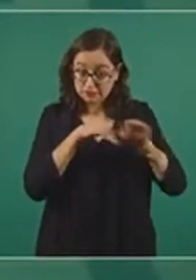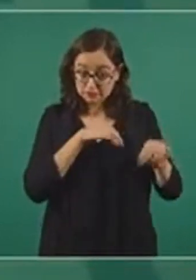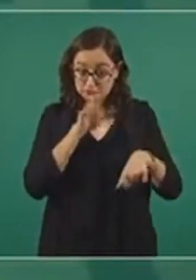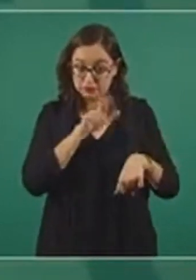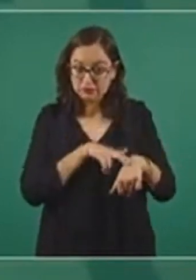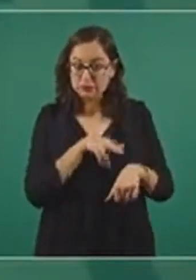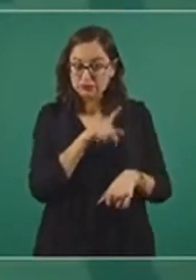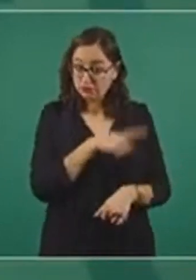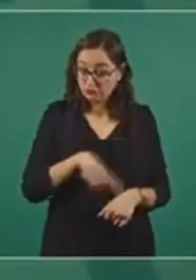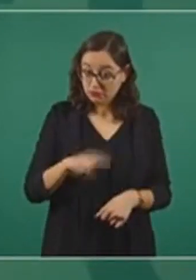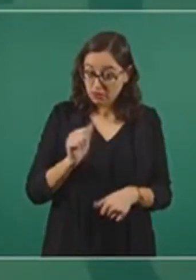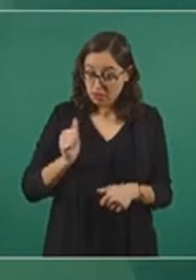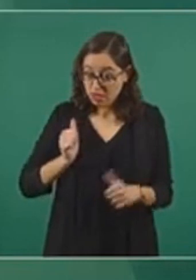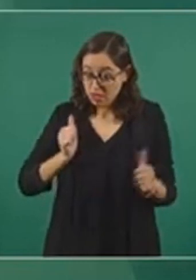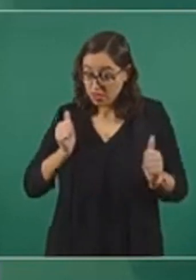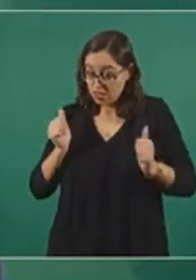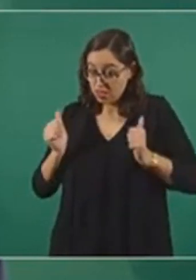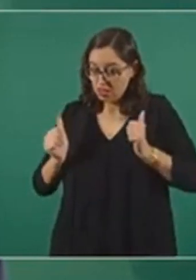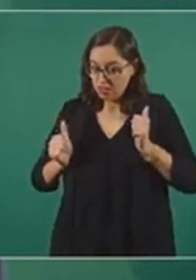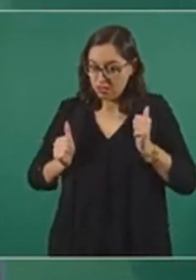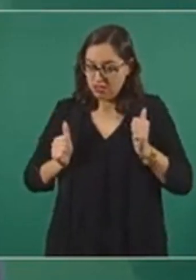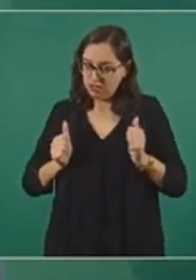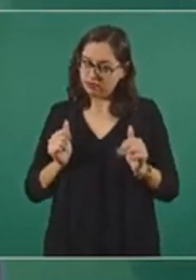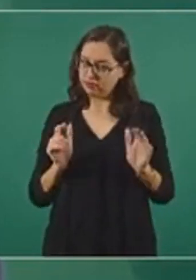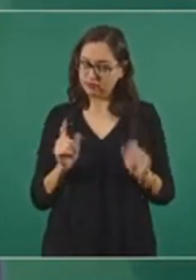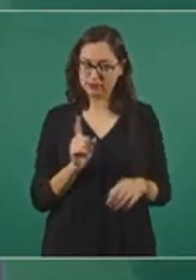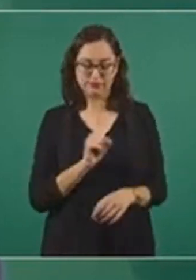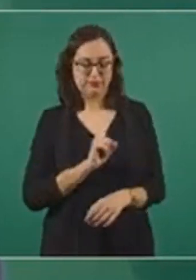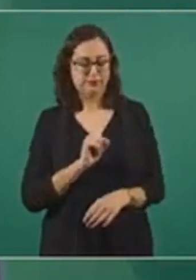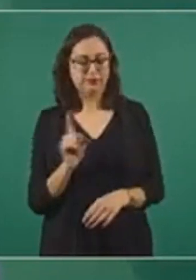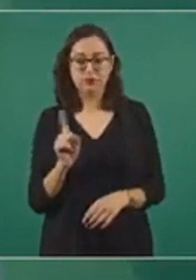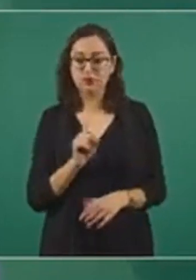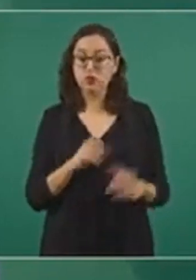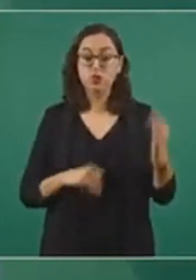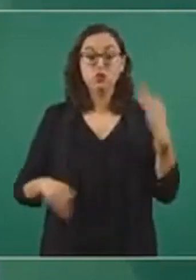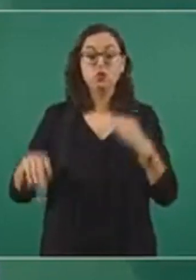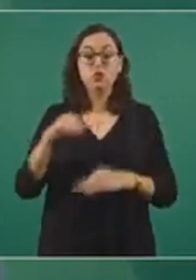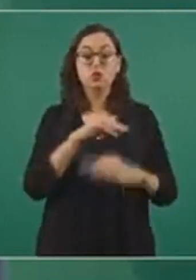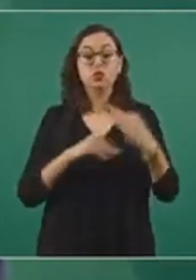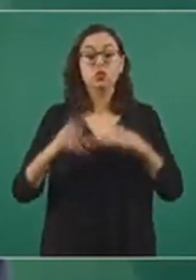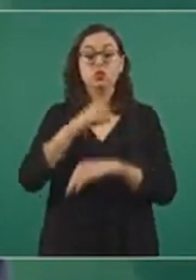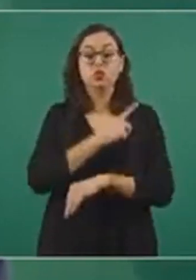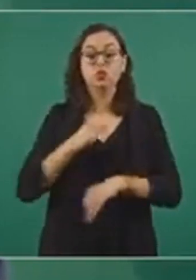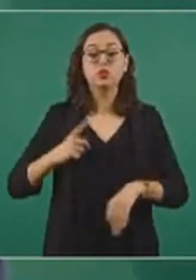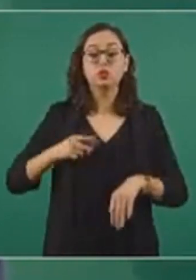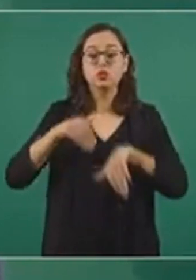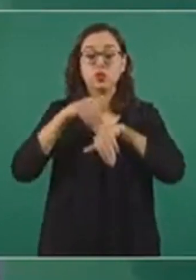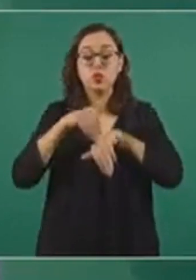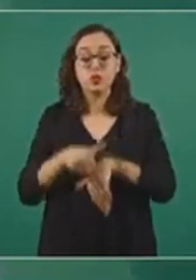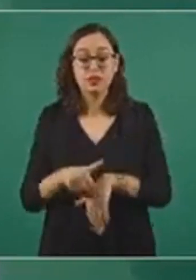tenemos que actuar con legalidad y justicia.